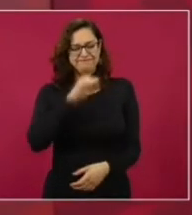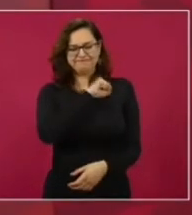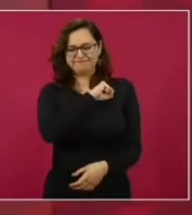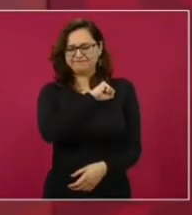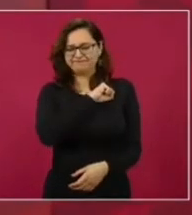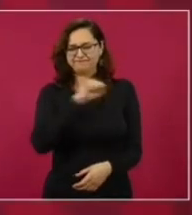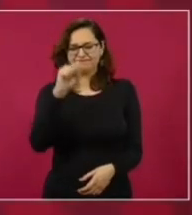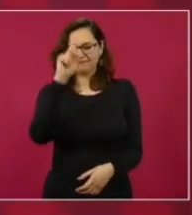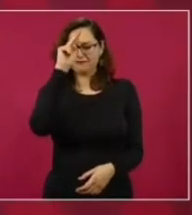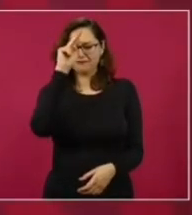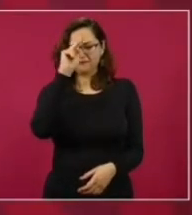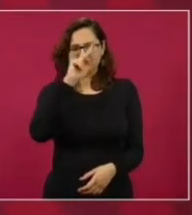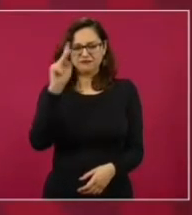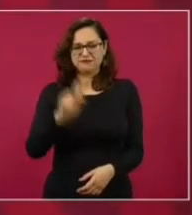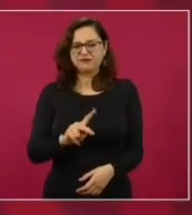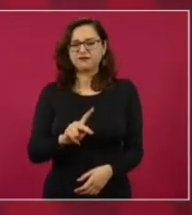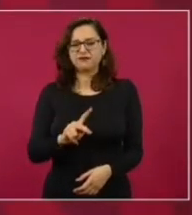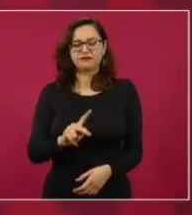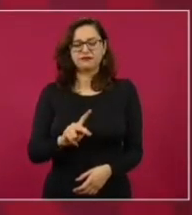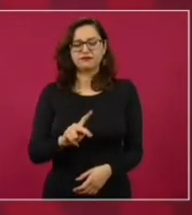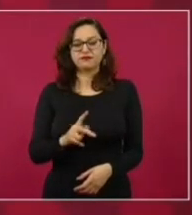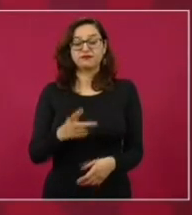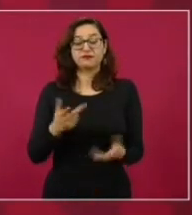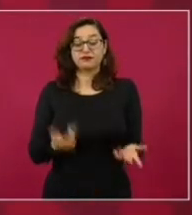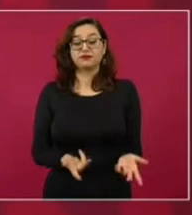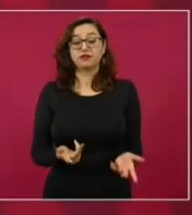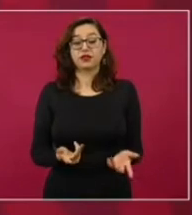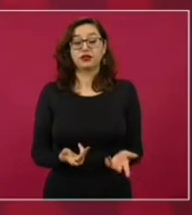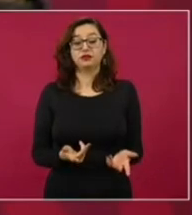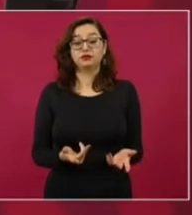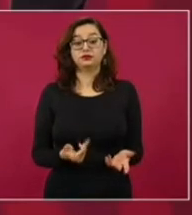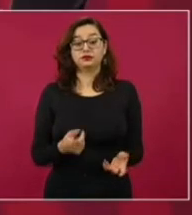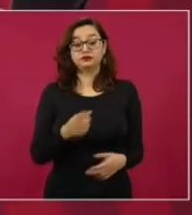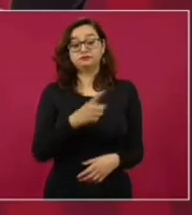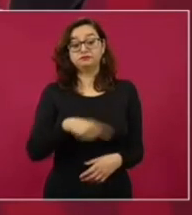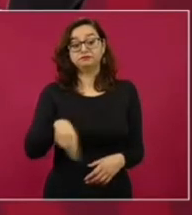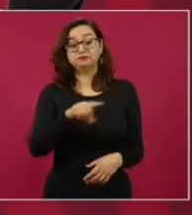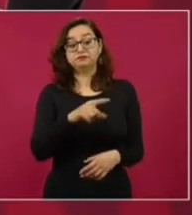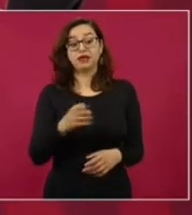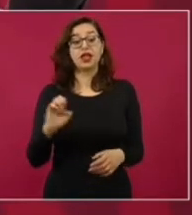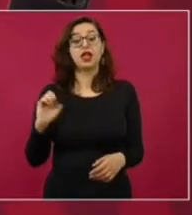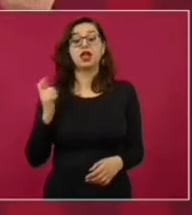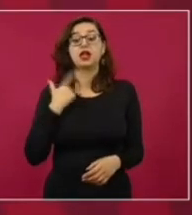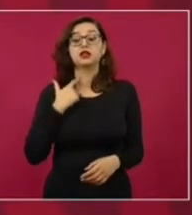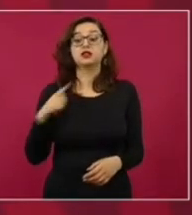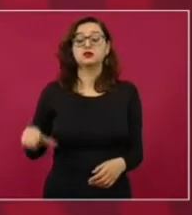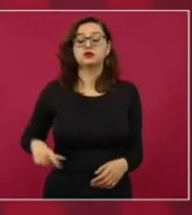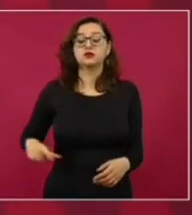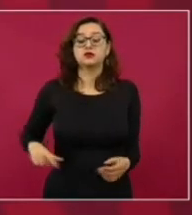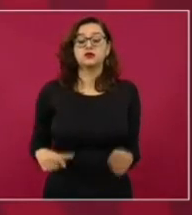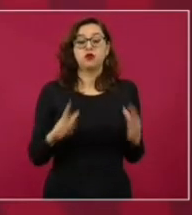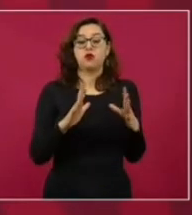¿por qué crearon estos organismos supuestamente autónomos?